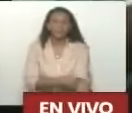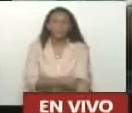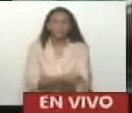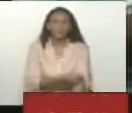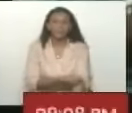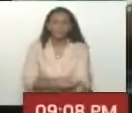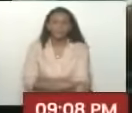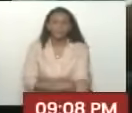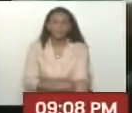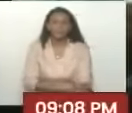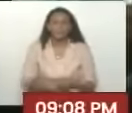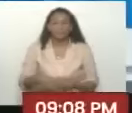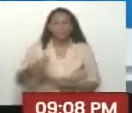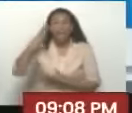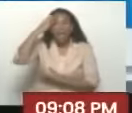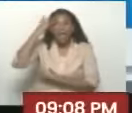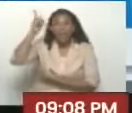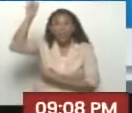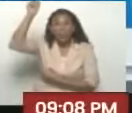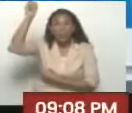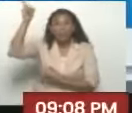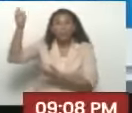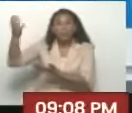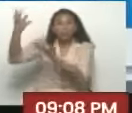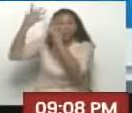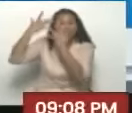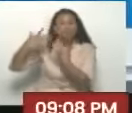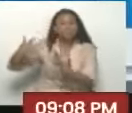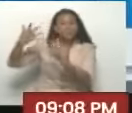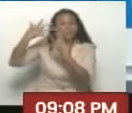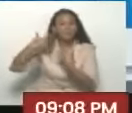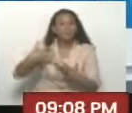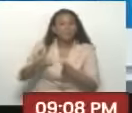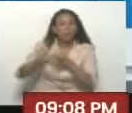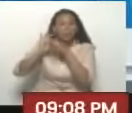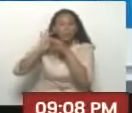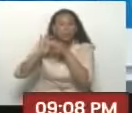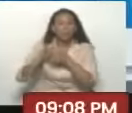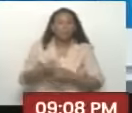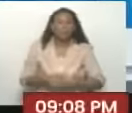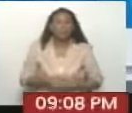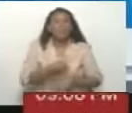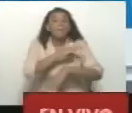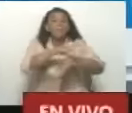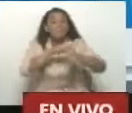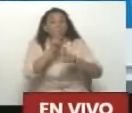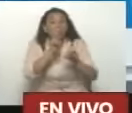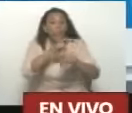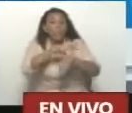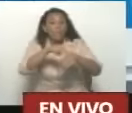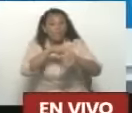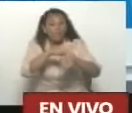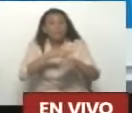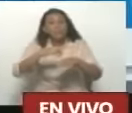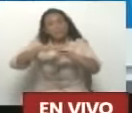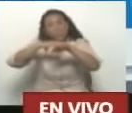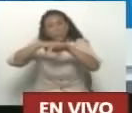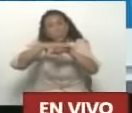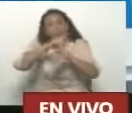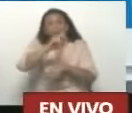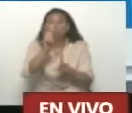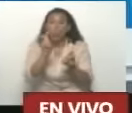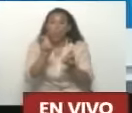En manos de Dios, en nombre de Dios, Dios con nosotros. Bueno, Ministro. Quiero disculparme, no